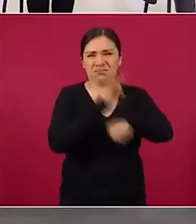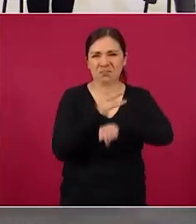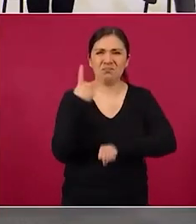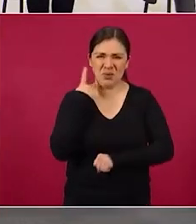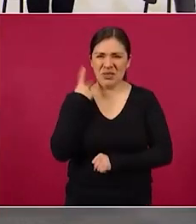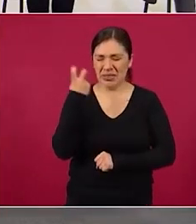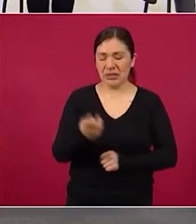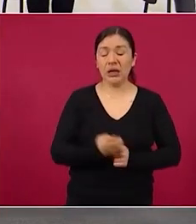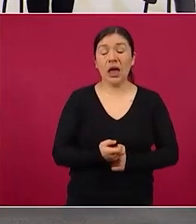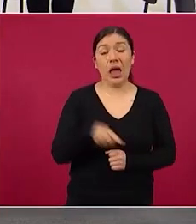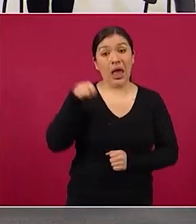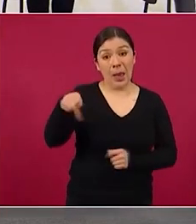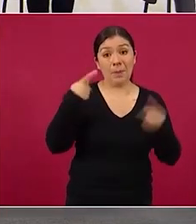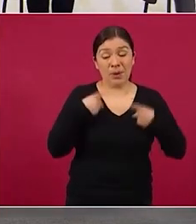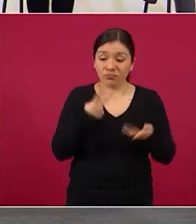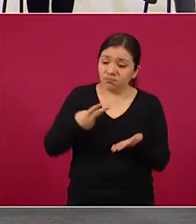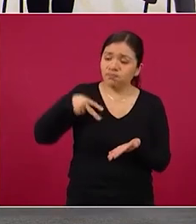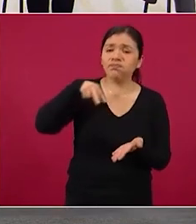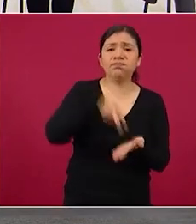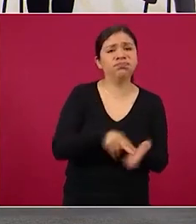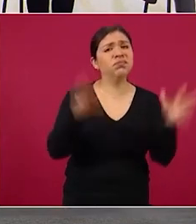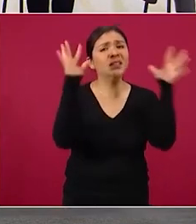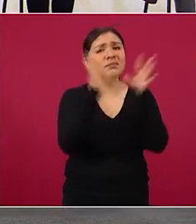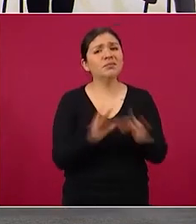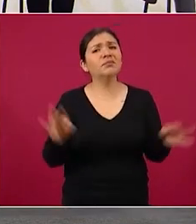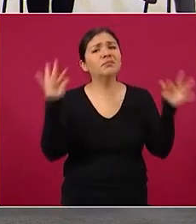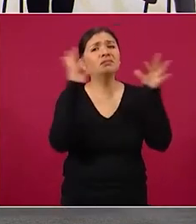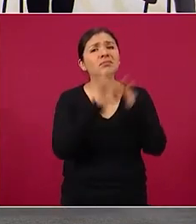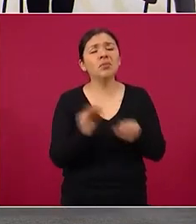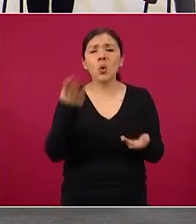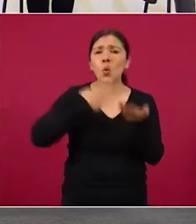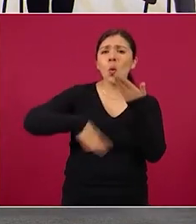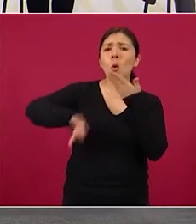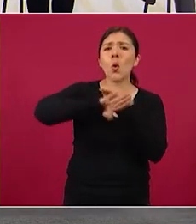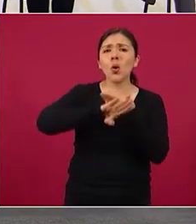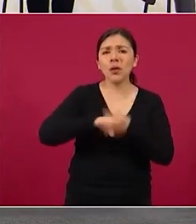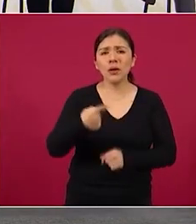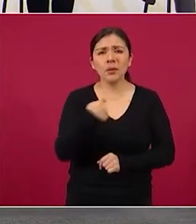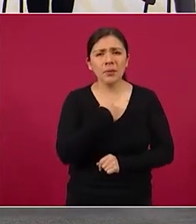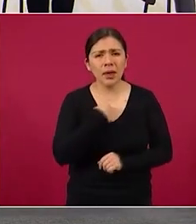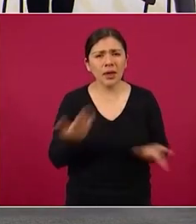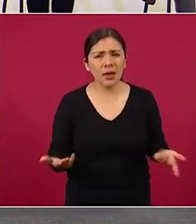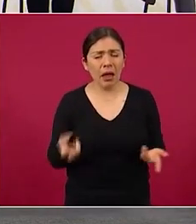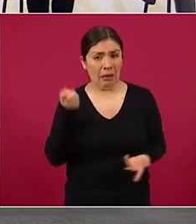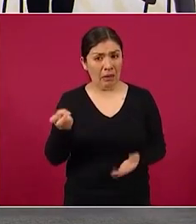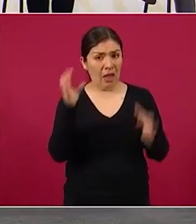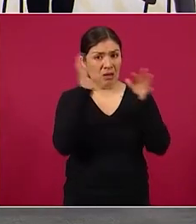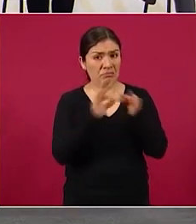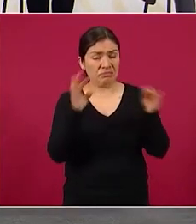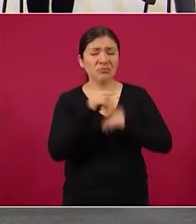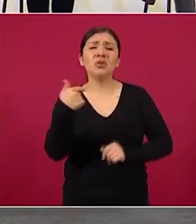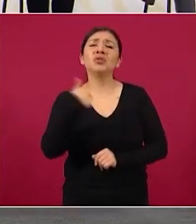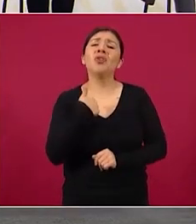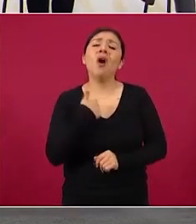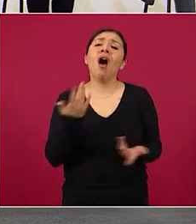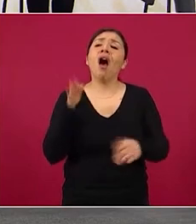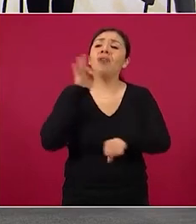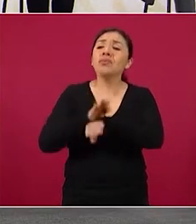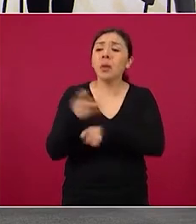se pronunció en contra mía diciendo que yo era un populista